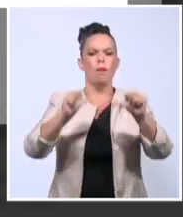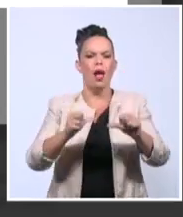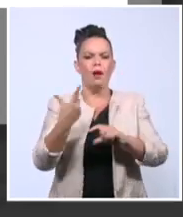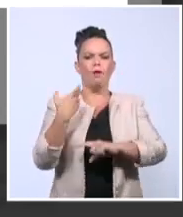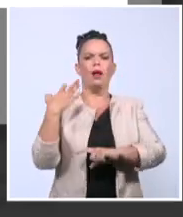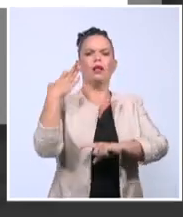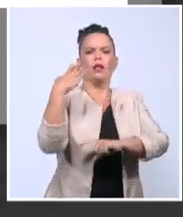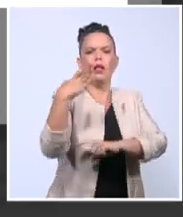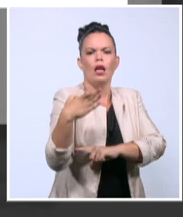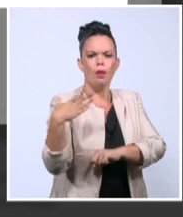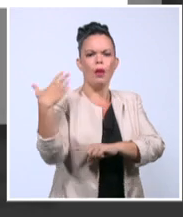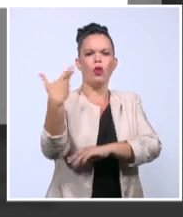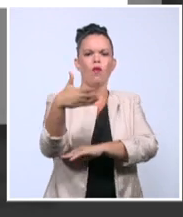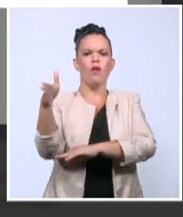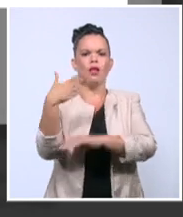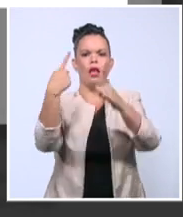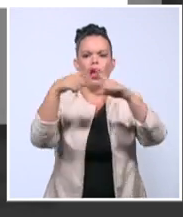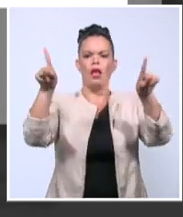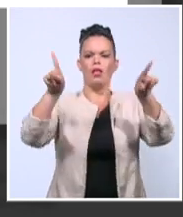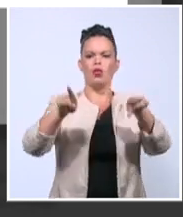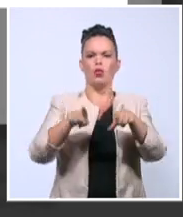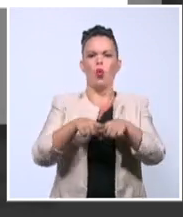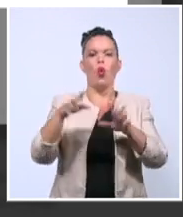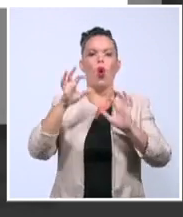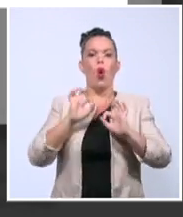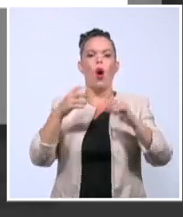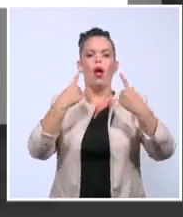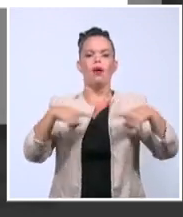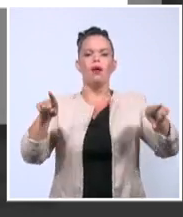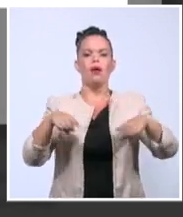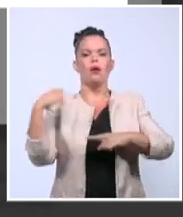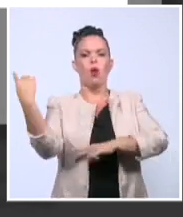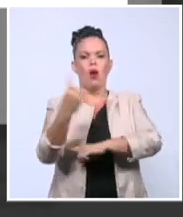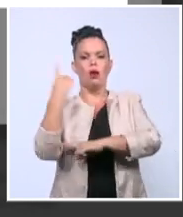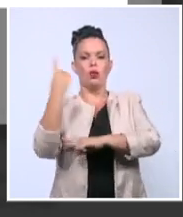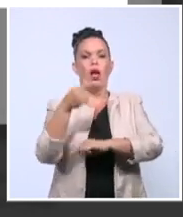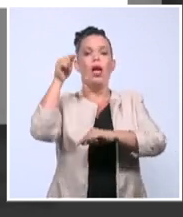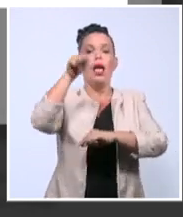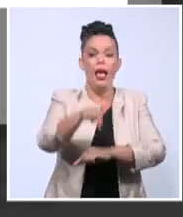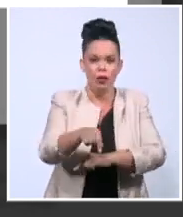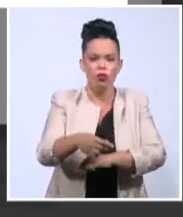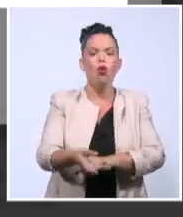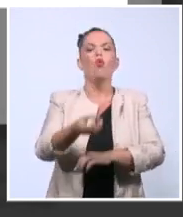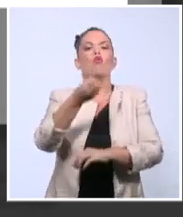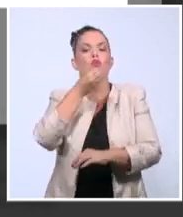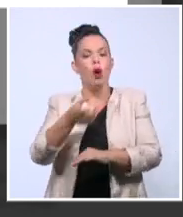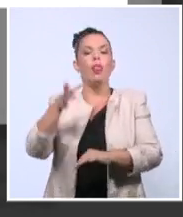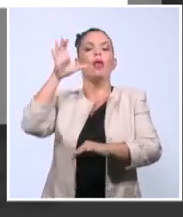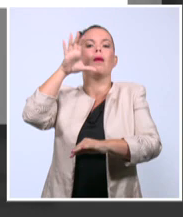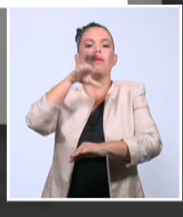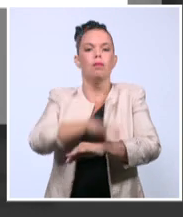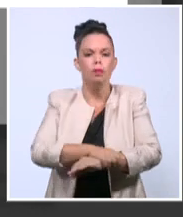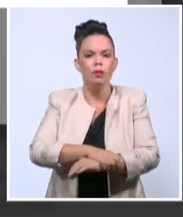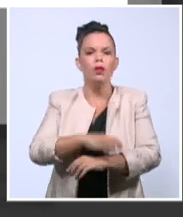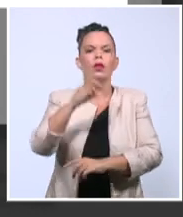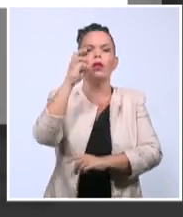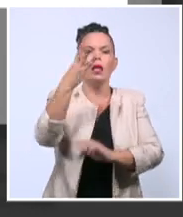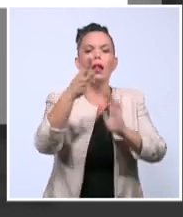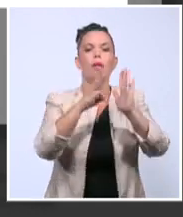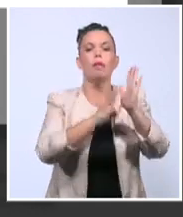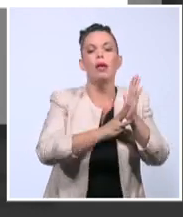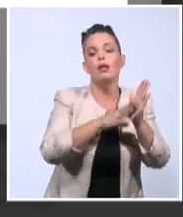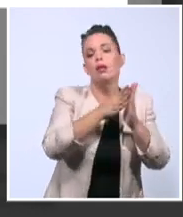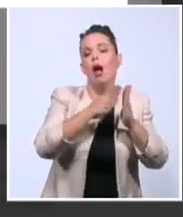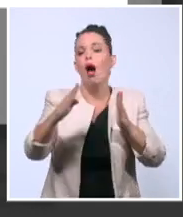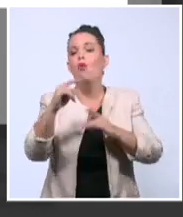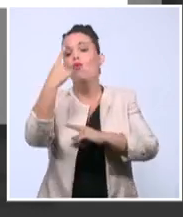bandera, al himno o al escudo nacionales, incurre en sanción de privación de libertad de tres meses a un año